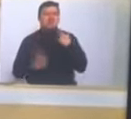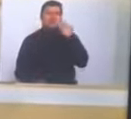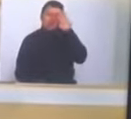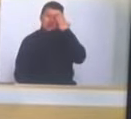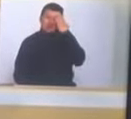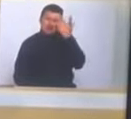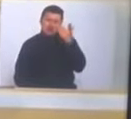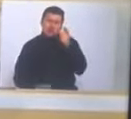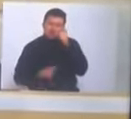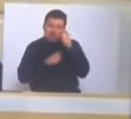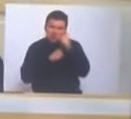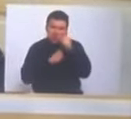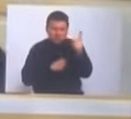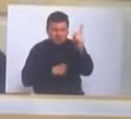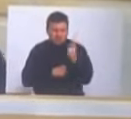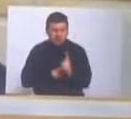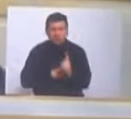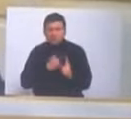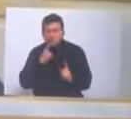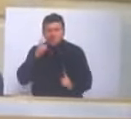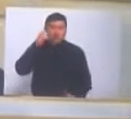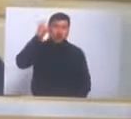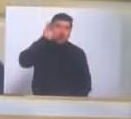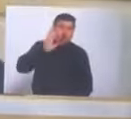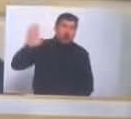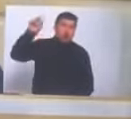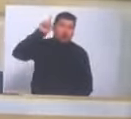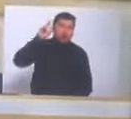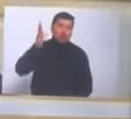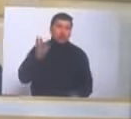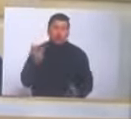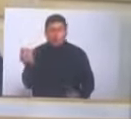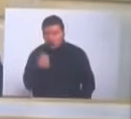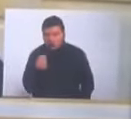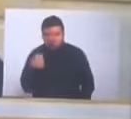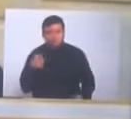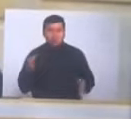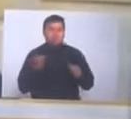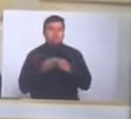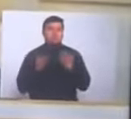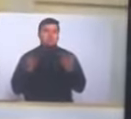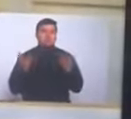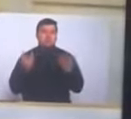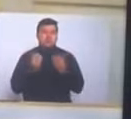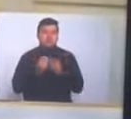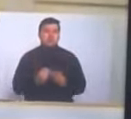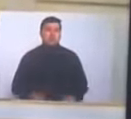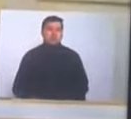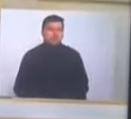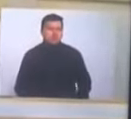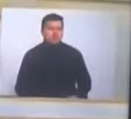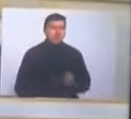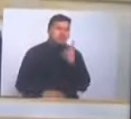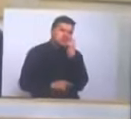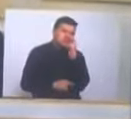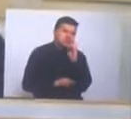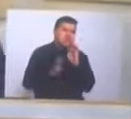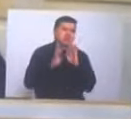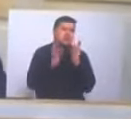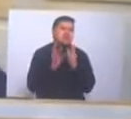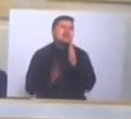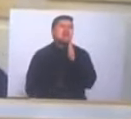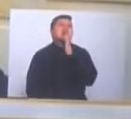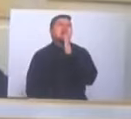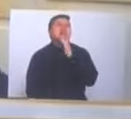gustaría que el señor Contralor dijera si son gobernadores si son concejales si son diputados si son alcaldes si son senadores